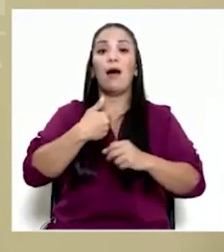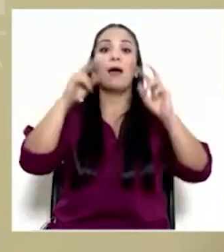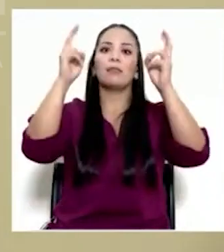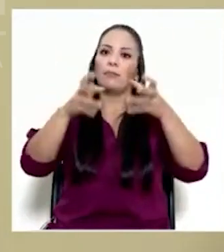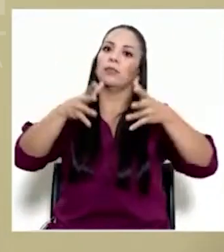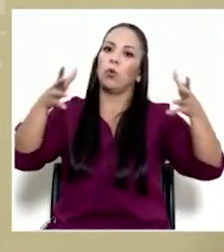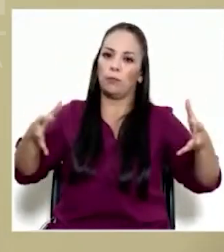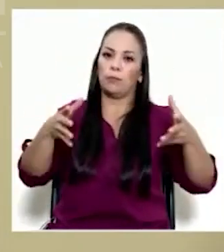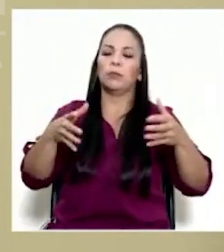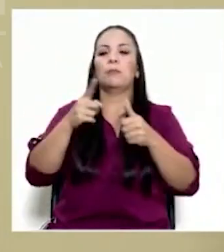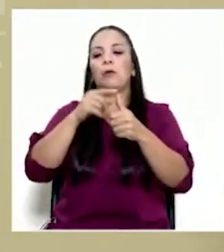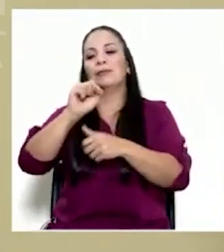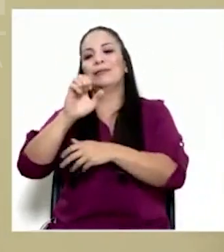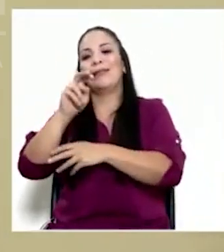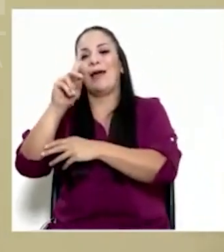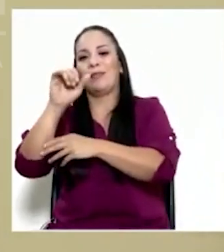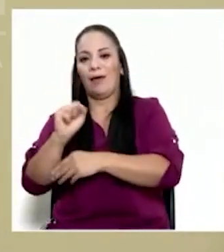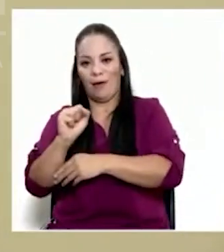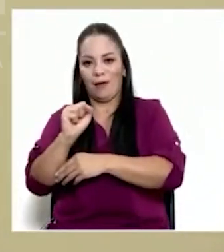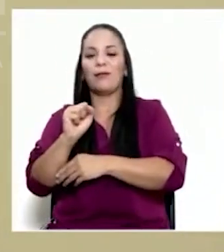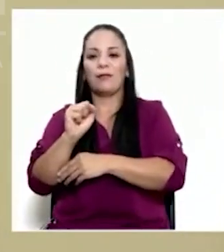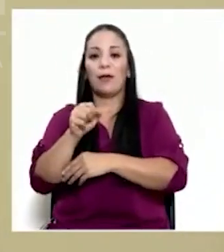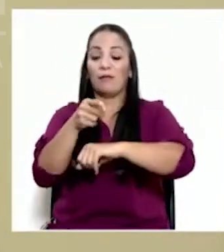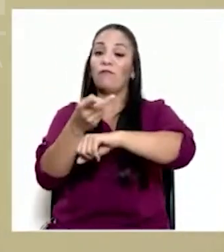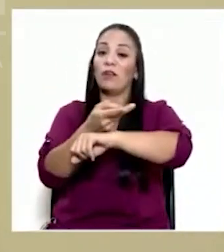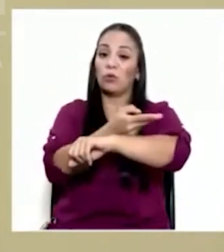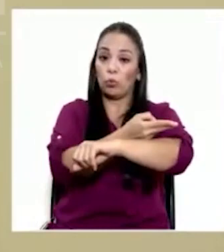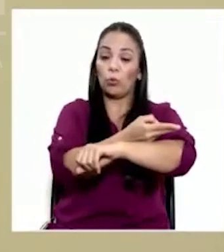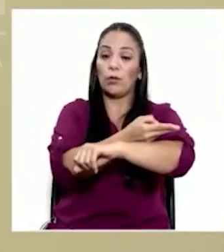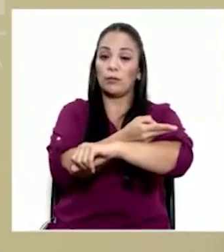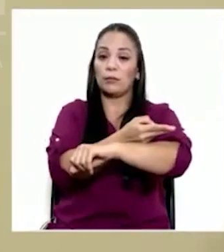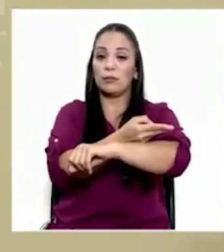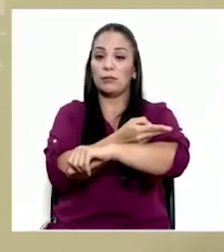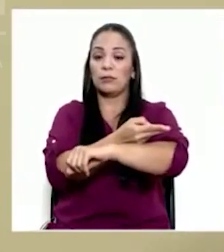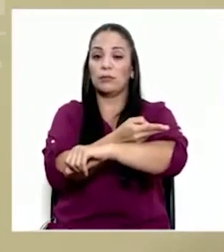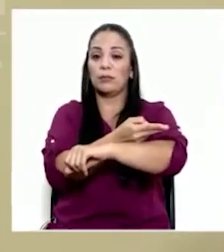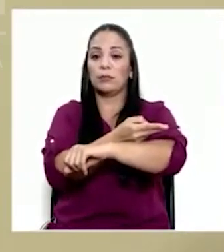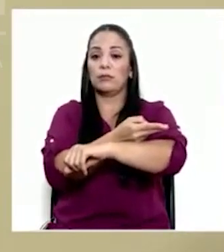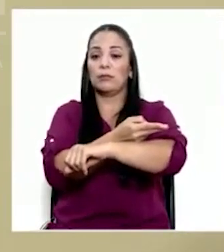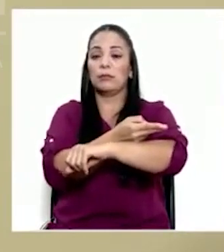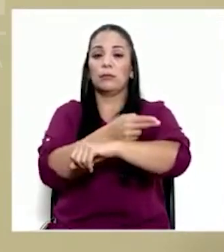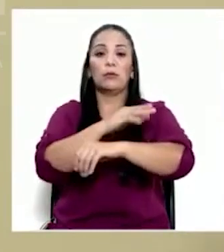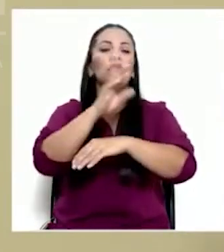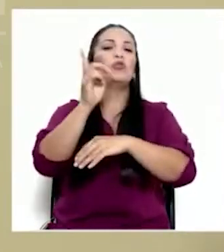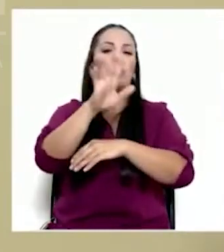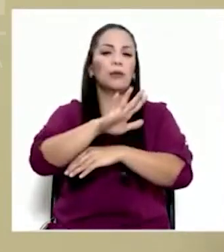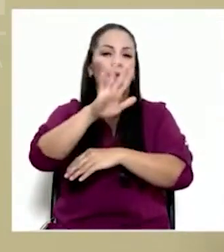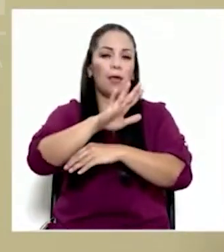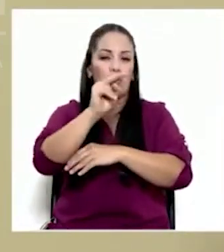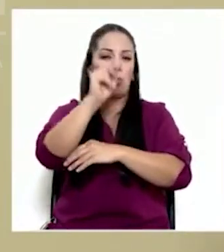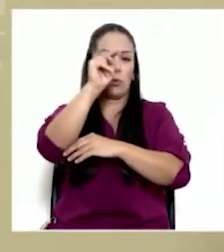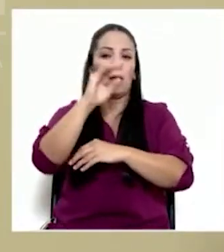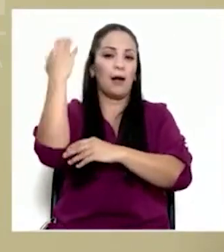Senada, que es donde en el caso de verduras y vegetales de la zona norte de Cartago, se